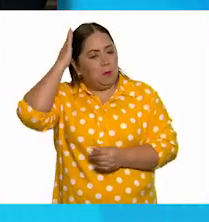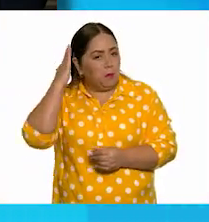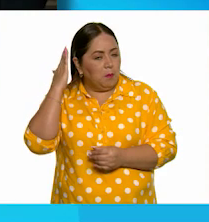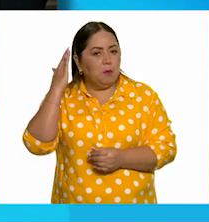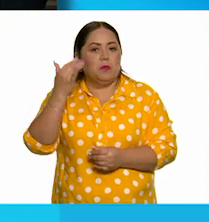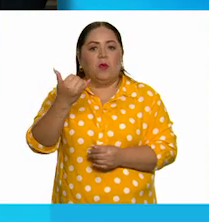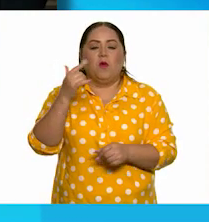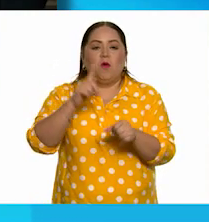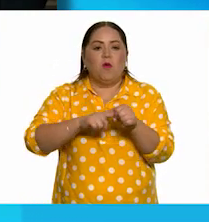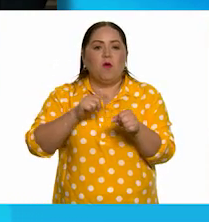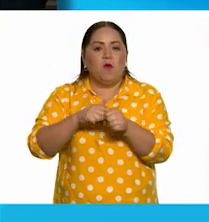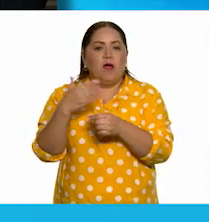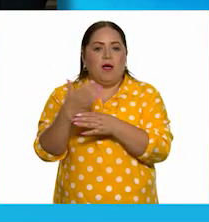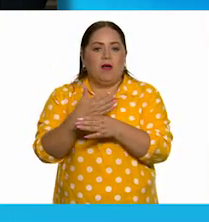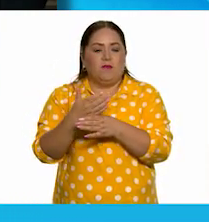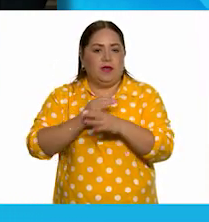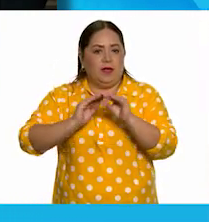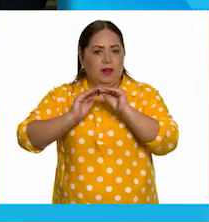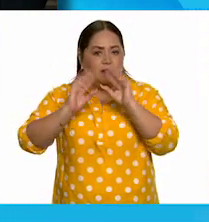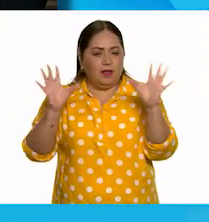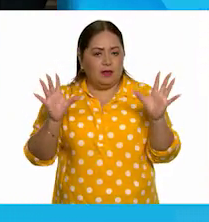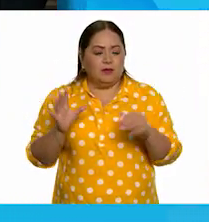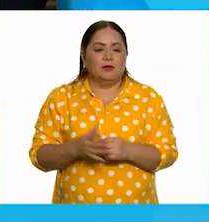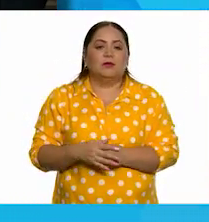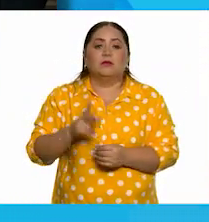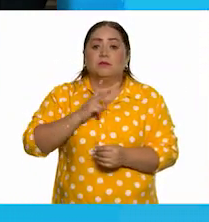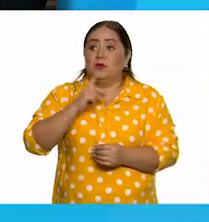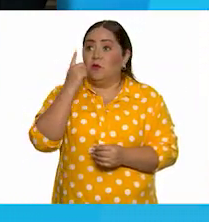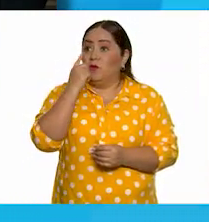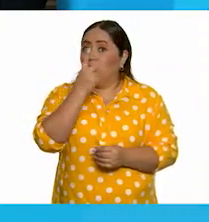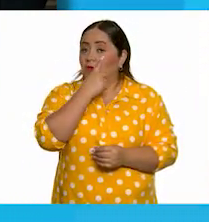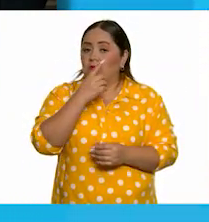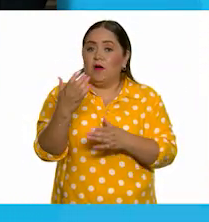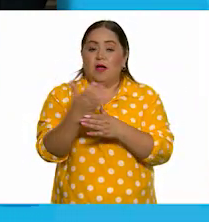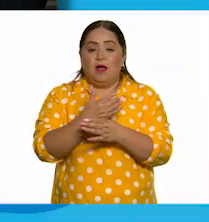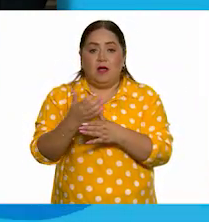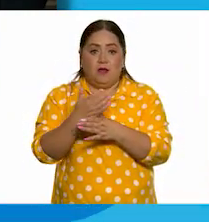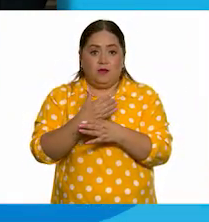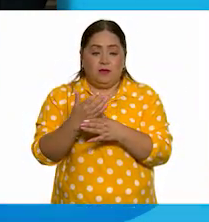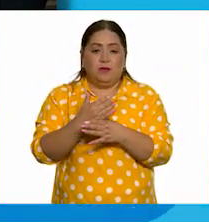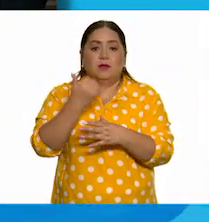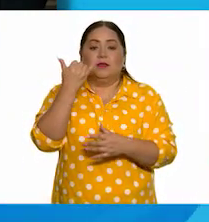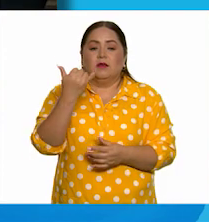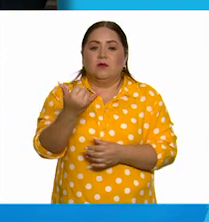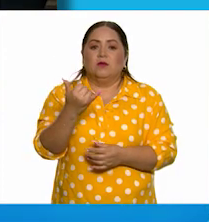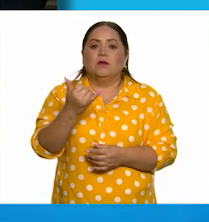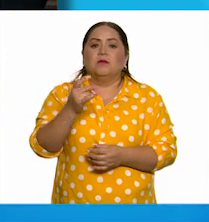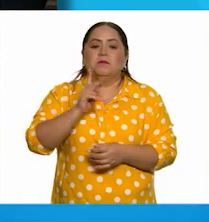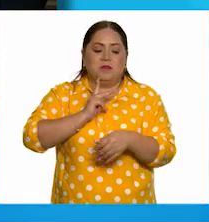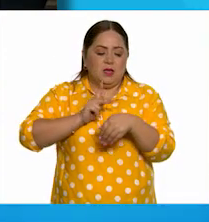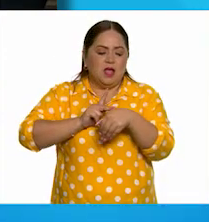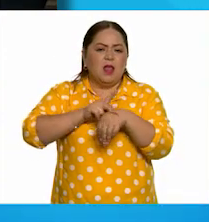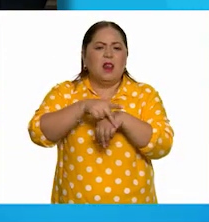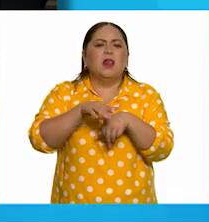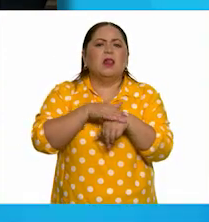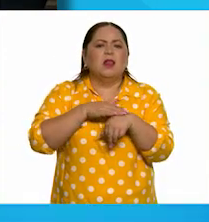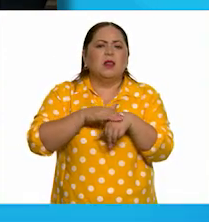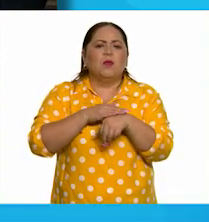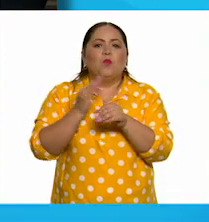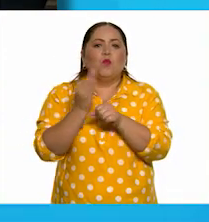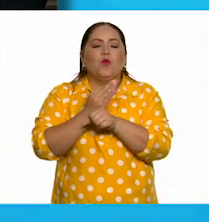y de color café claro. Mis ojos son café y el tono de mi piel es